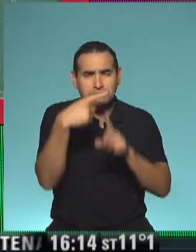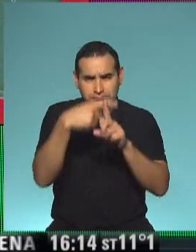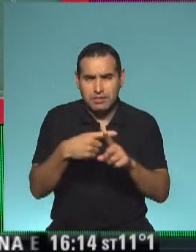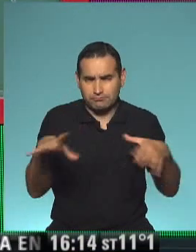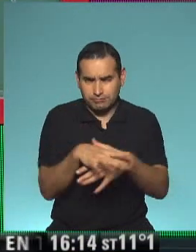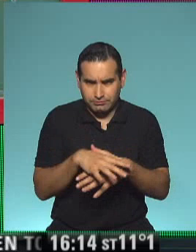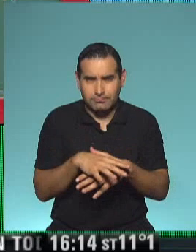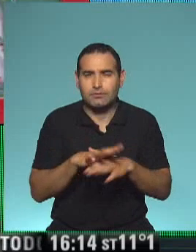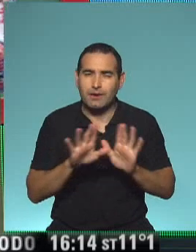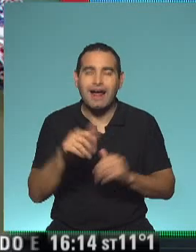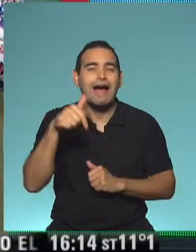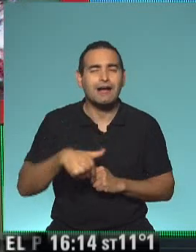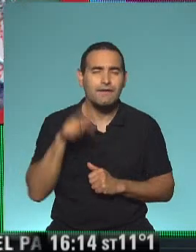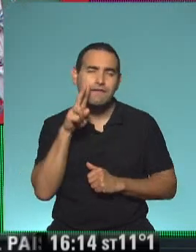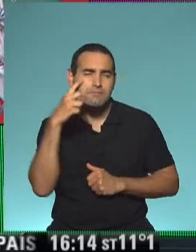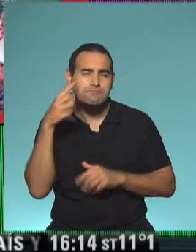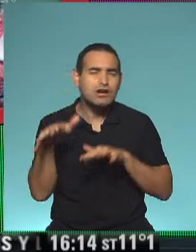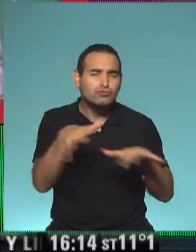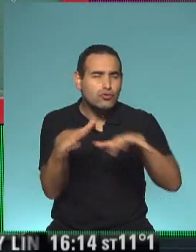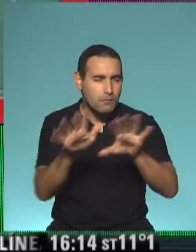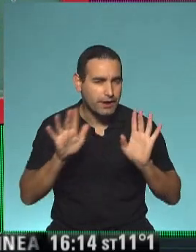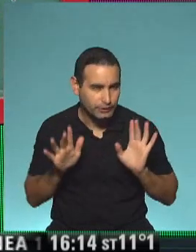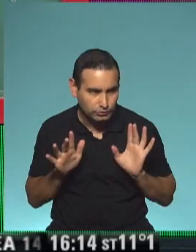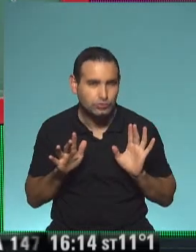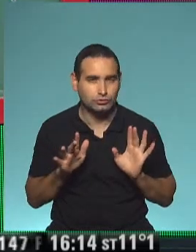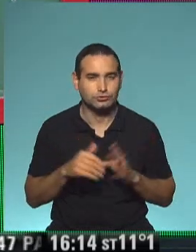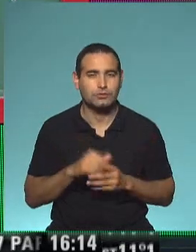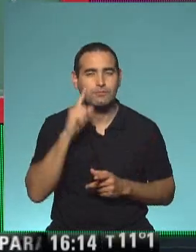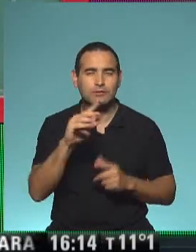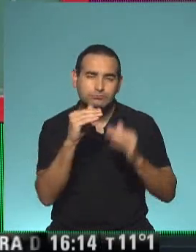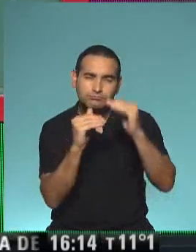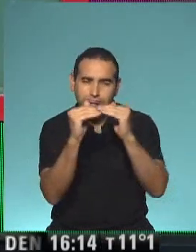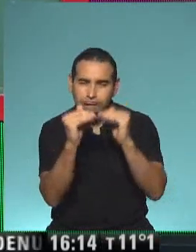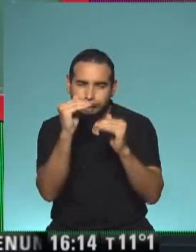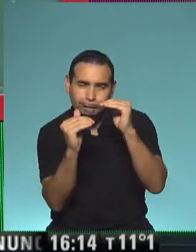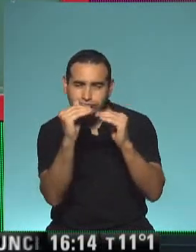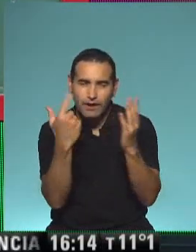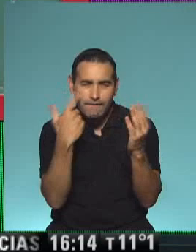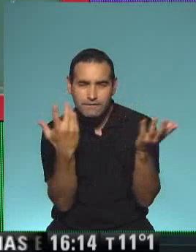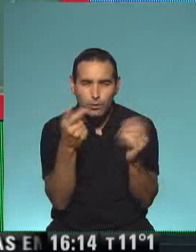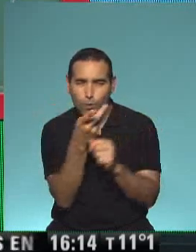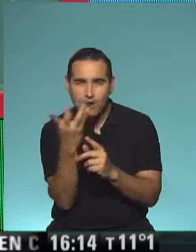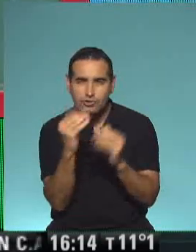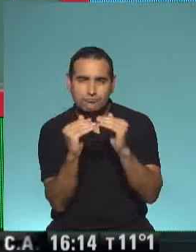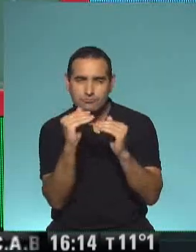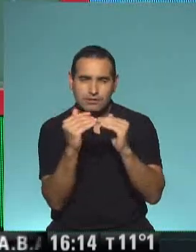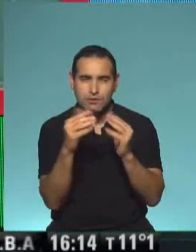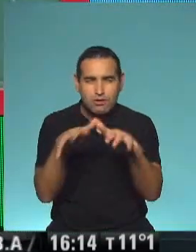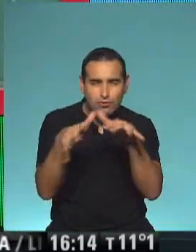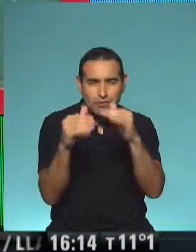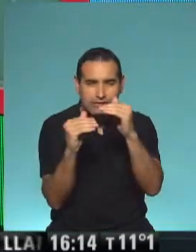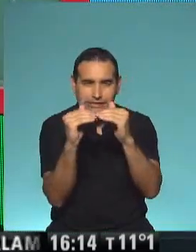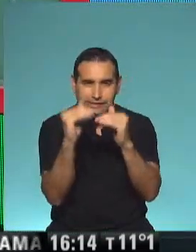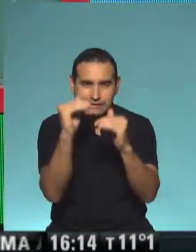exactos, ¿sí? Por eso acá no lo estamos resolviendo. Estamos haciendo estimación. Estamos pensando aproximadamente